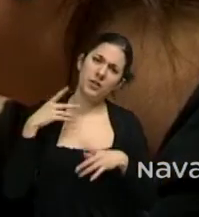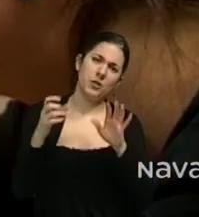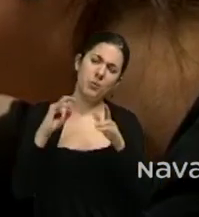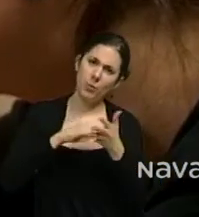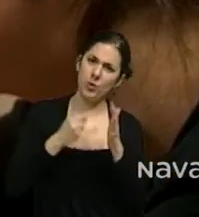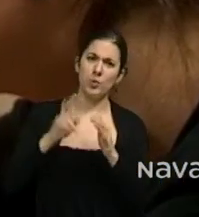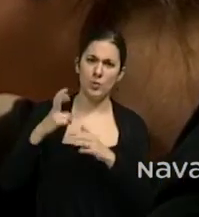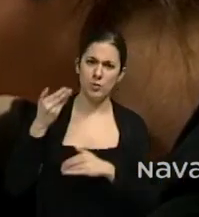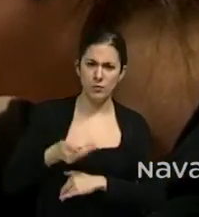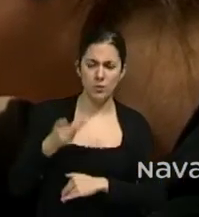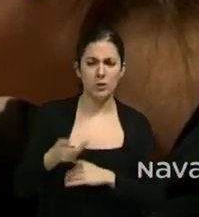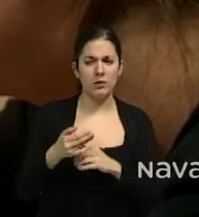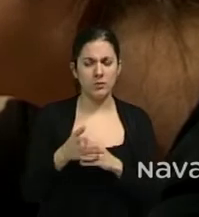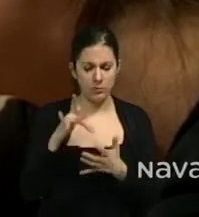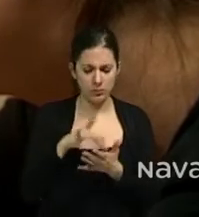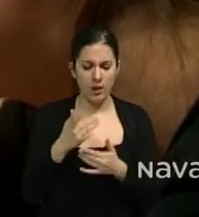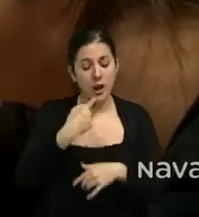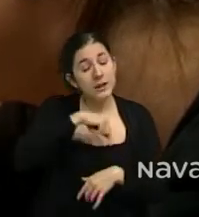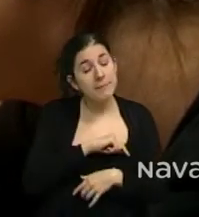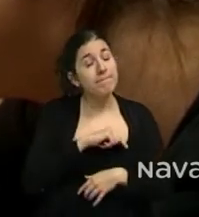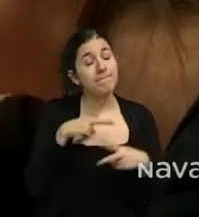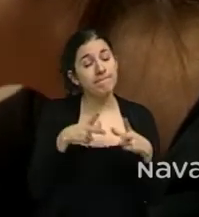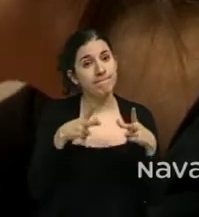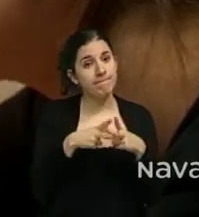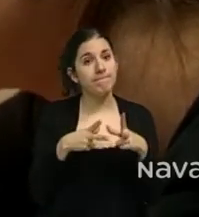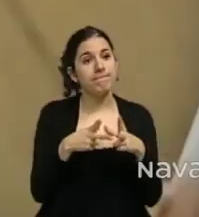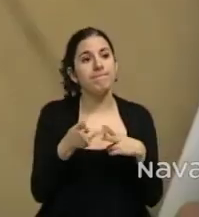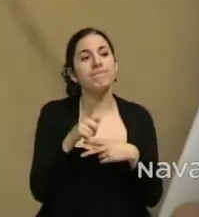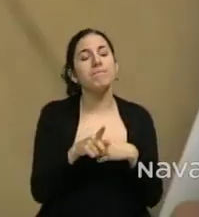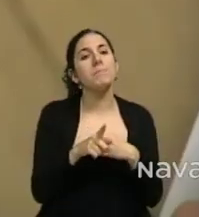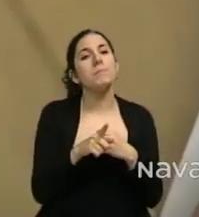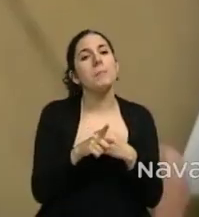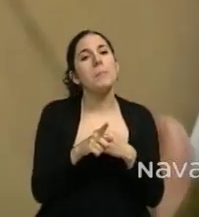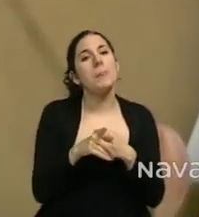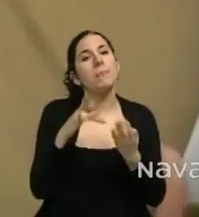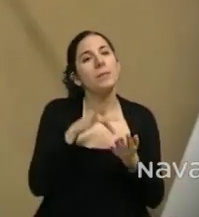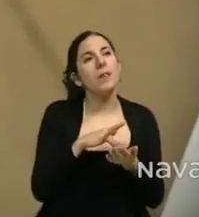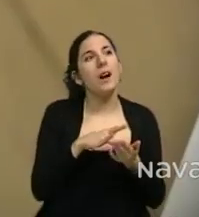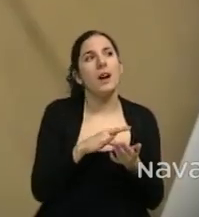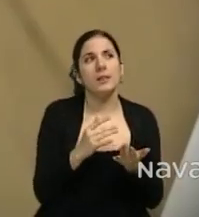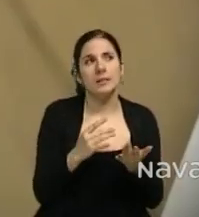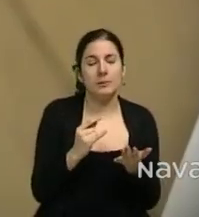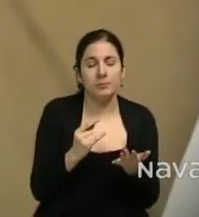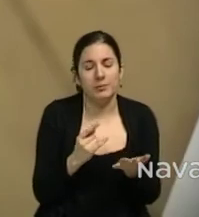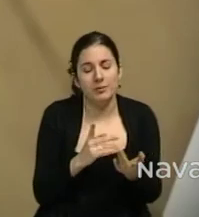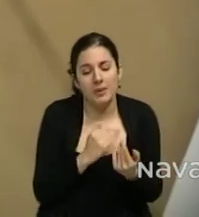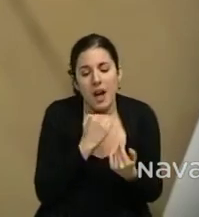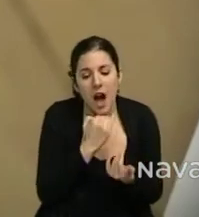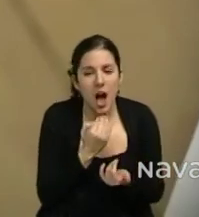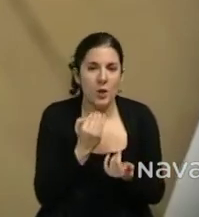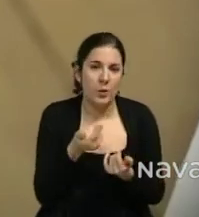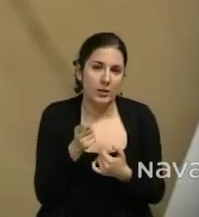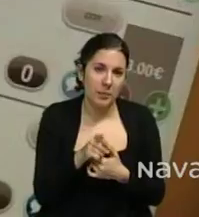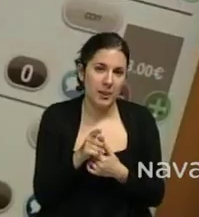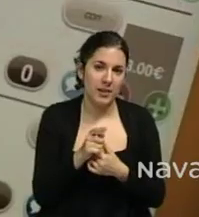proyectos importantes. Nosotros como socios también ya habíamos llevado adelante alguna pequeña